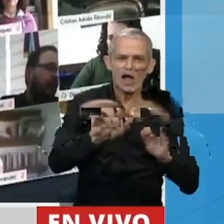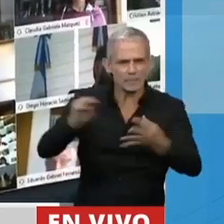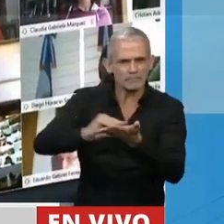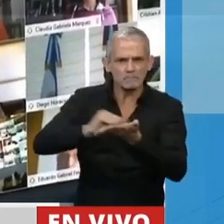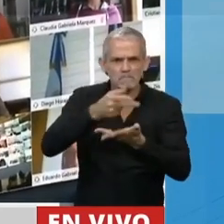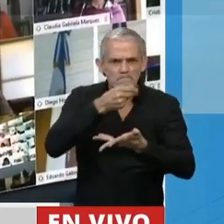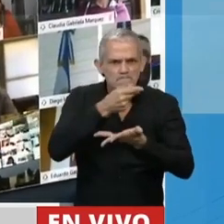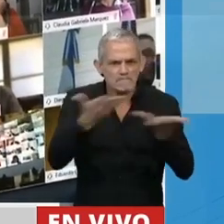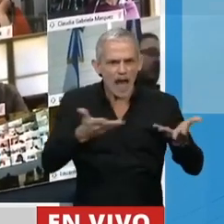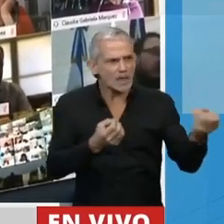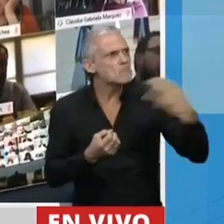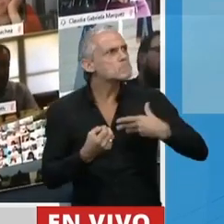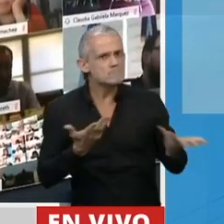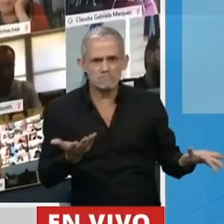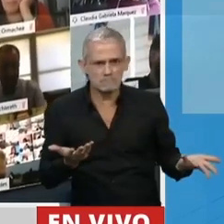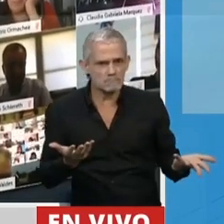esta Cámara. Ahora,